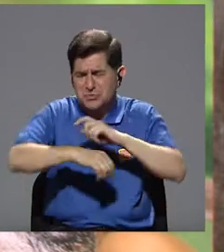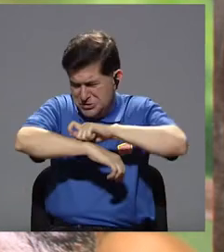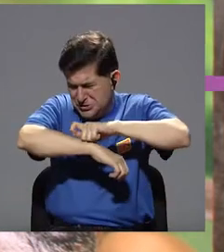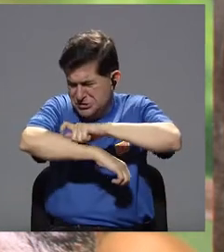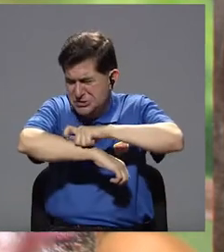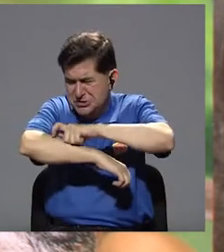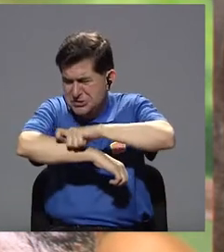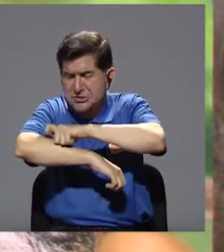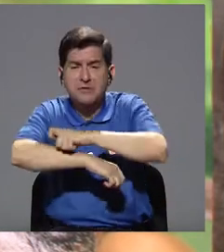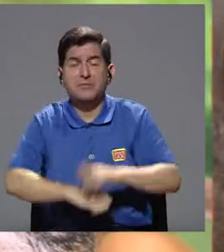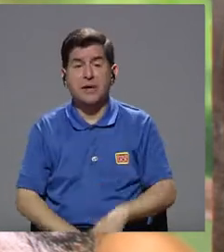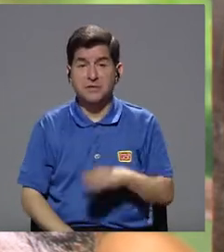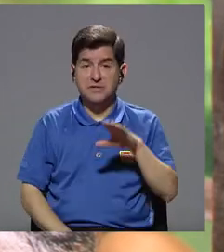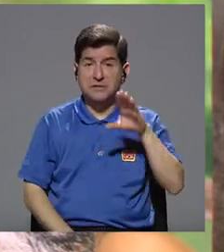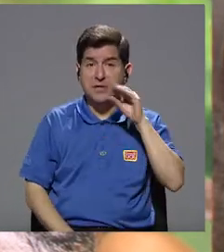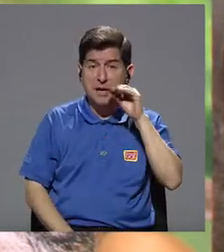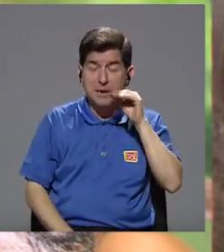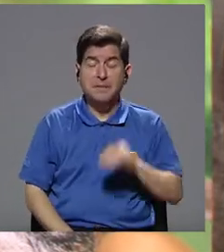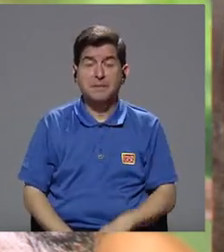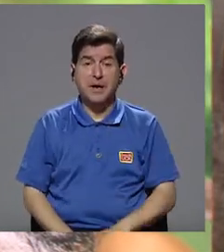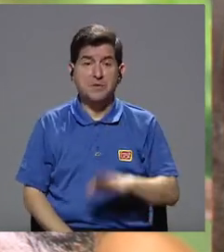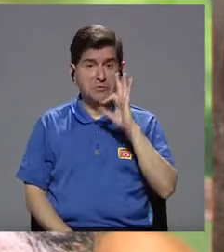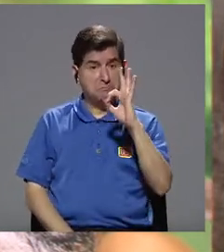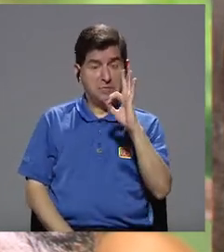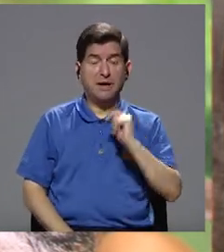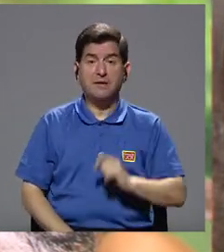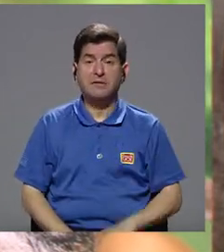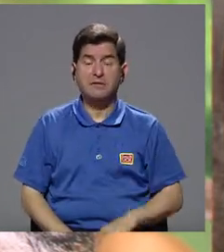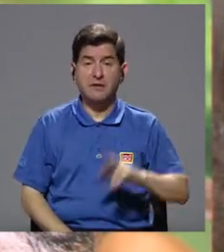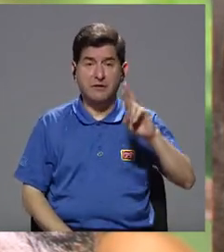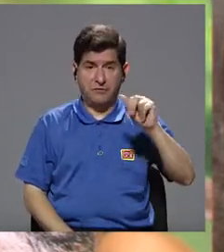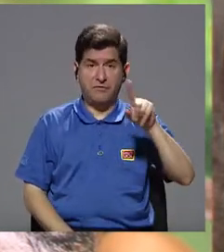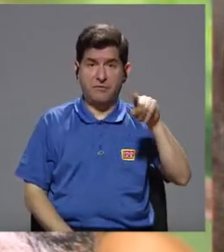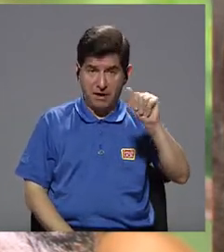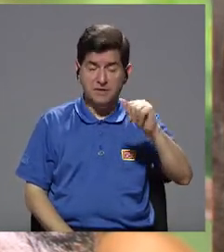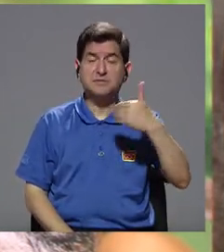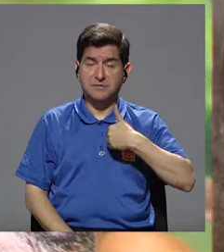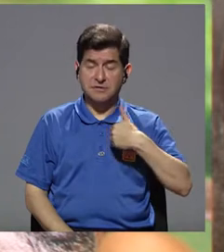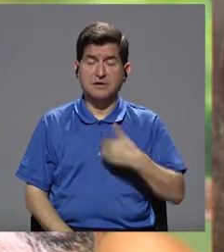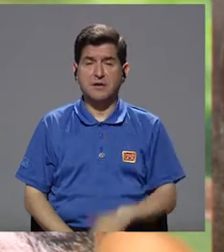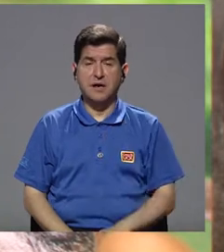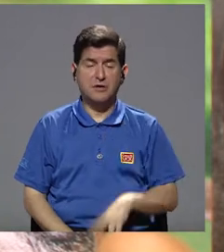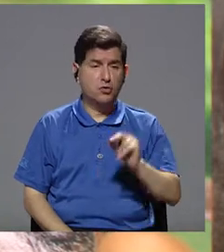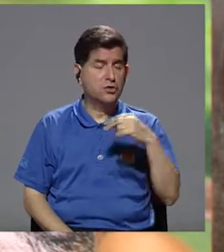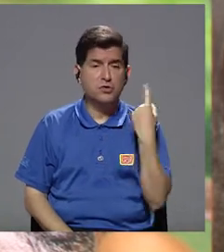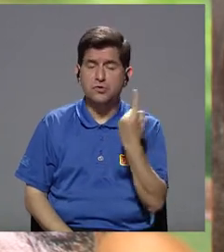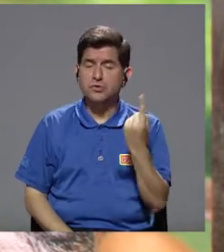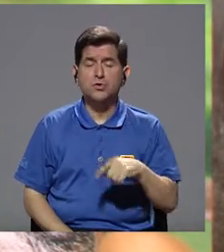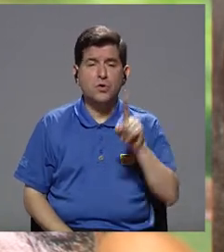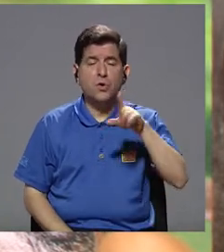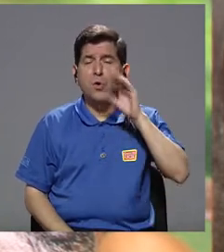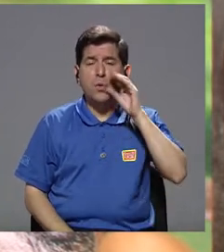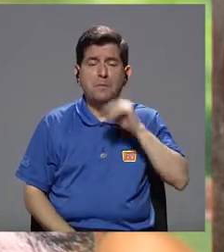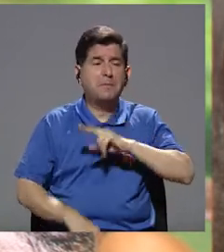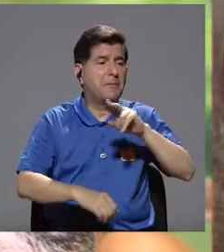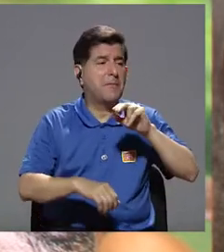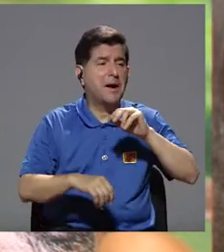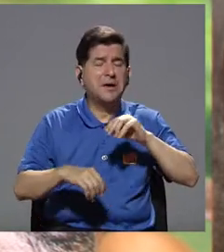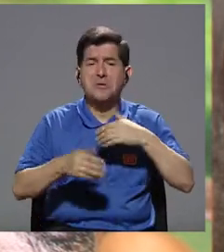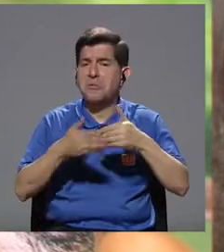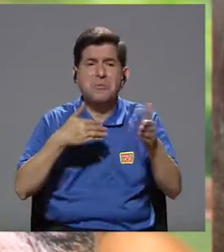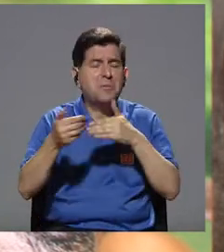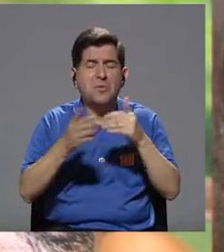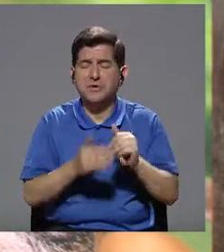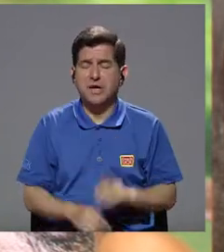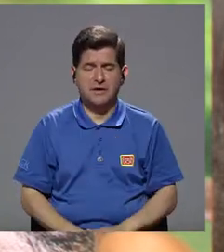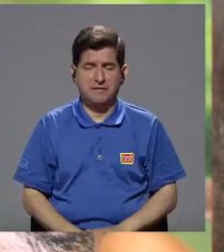de nudos y eran perros de raza, eran raza shih tzu. Entonces, como te digo, ya no necesariamente es un saguatito el que sufre este tipo de maltrato, sino que